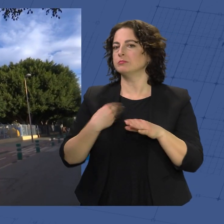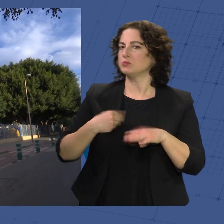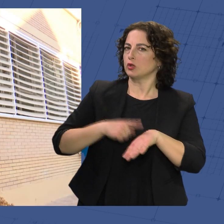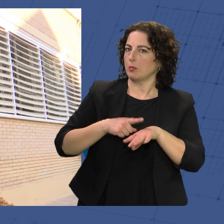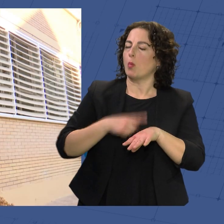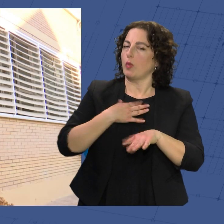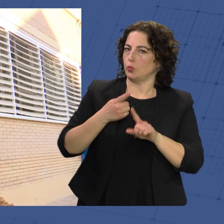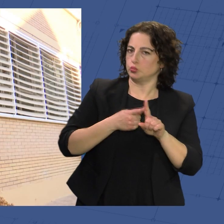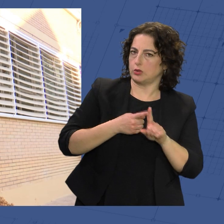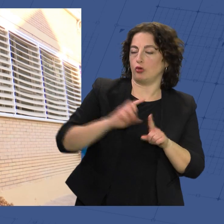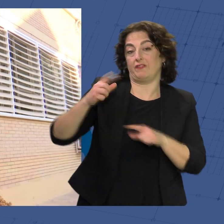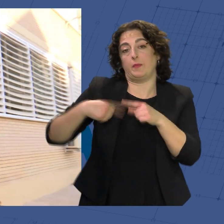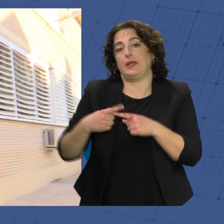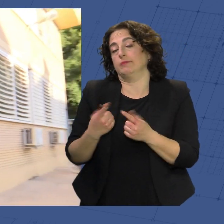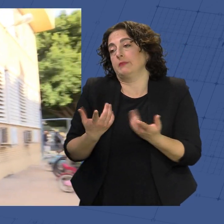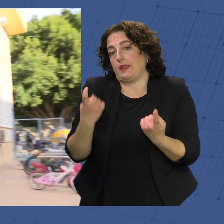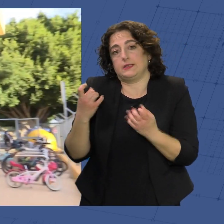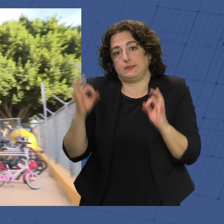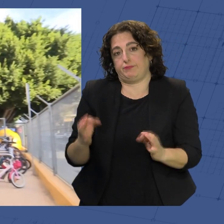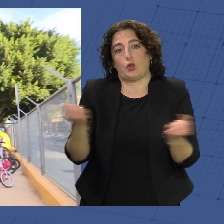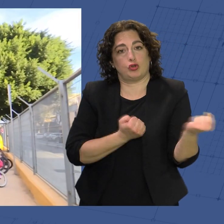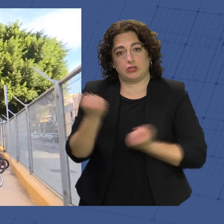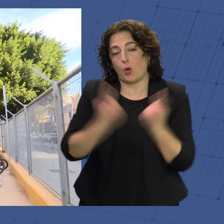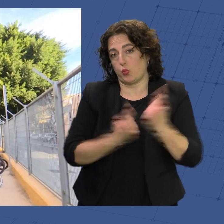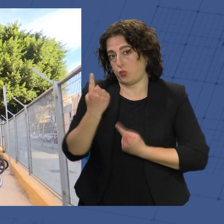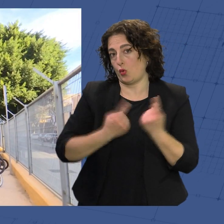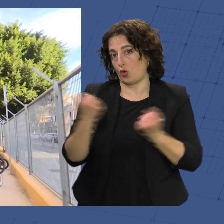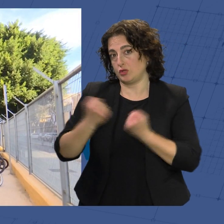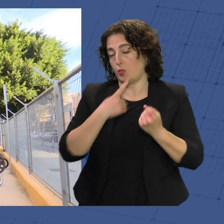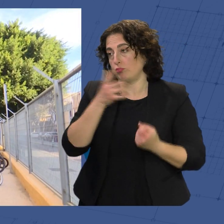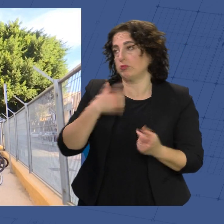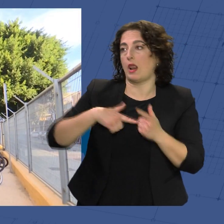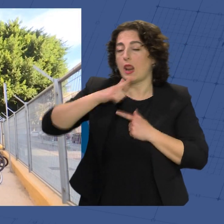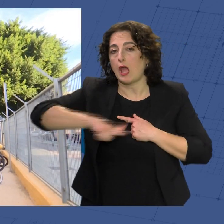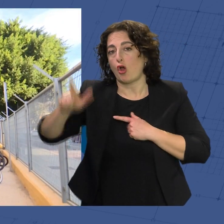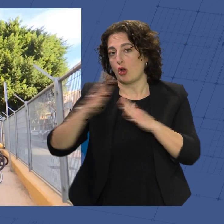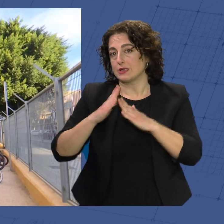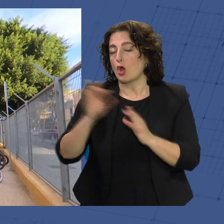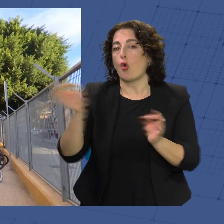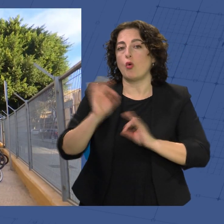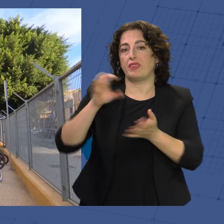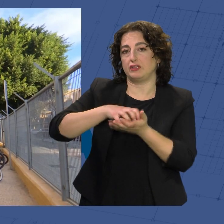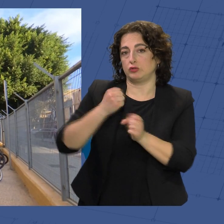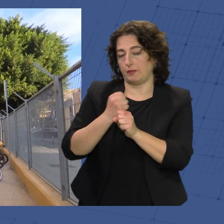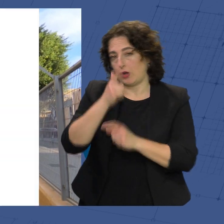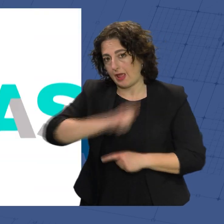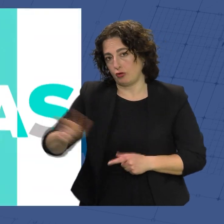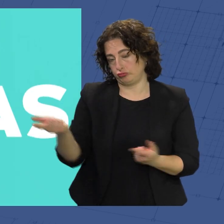de movilidad de las familias que necesitan desplazar a sus niños en automóvil, bien por lejanía de su domicilio o de su centro de trabajo.